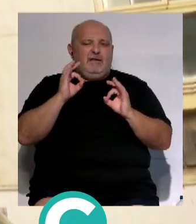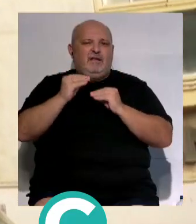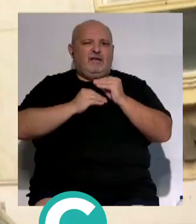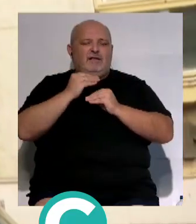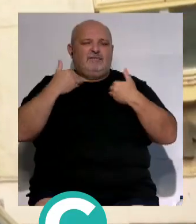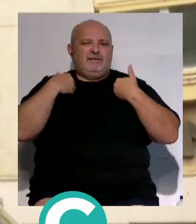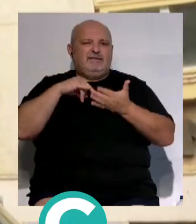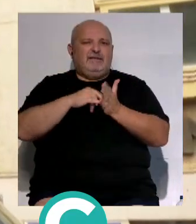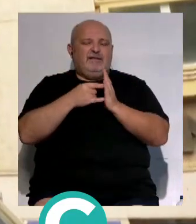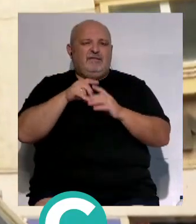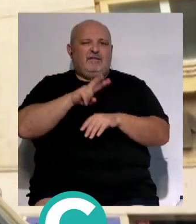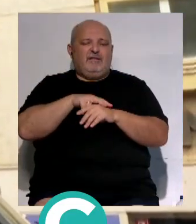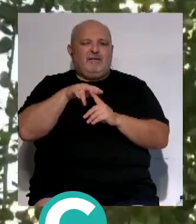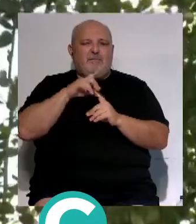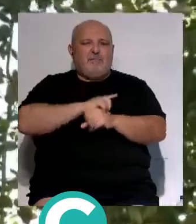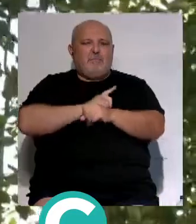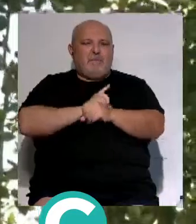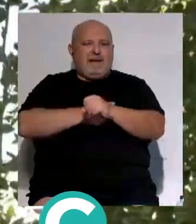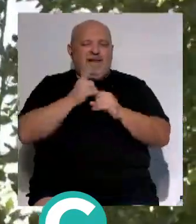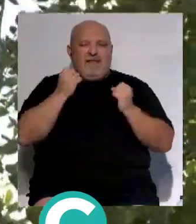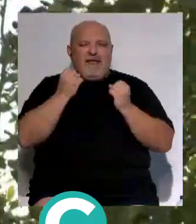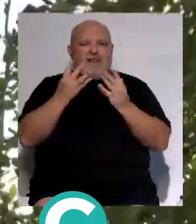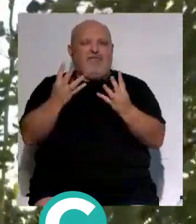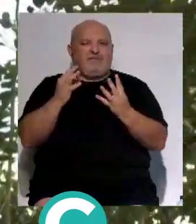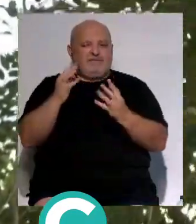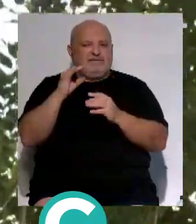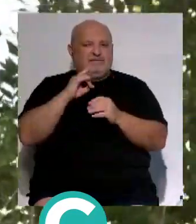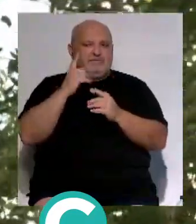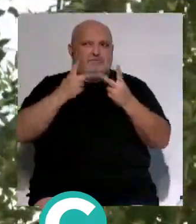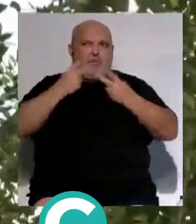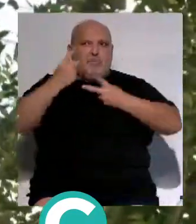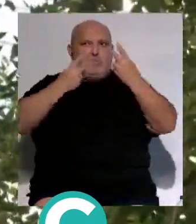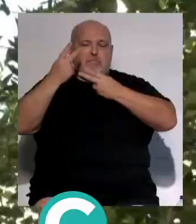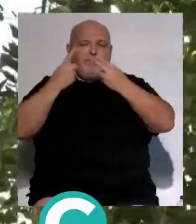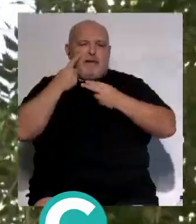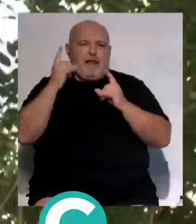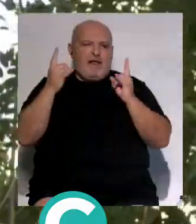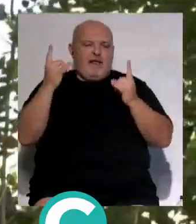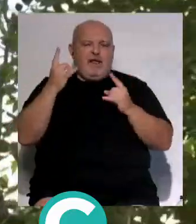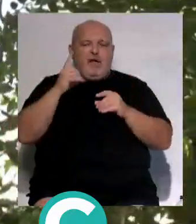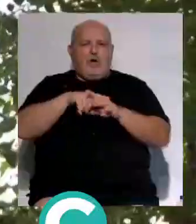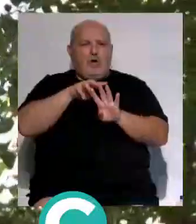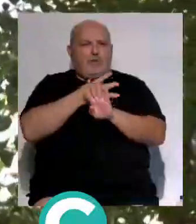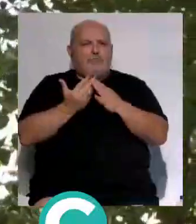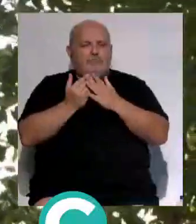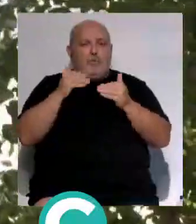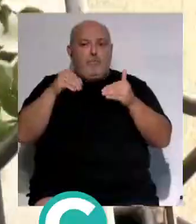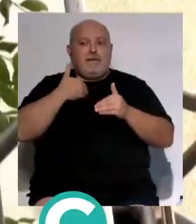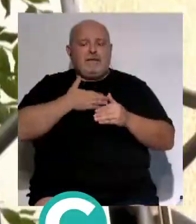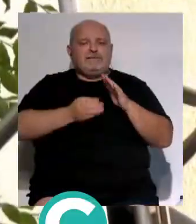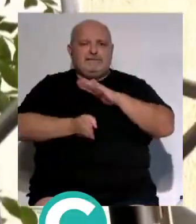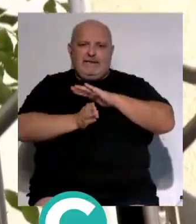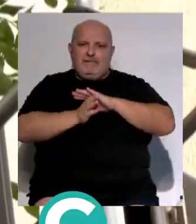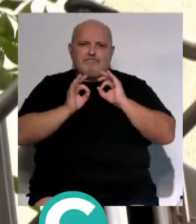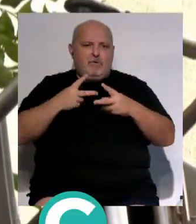realizan los técnicos de la Delegación de Parques y Jardines. Estas labores continuarán este jueves en horario matinal y seguirá